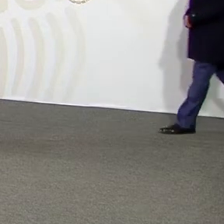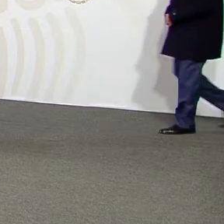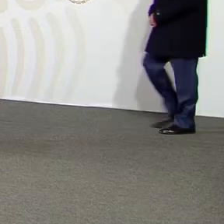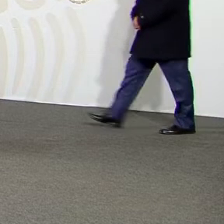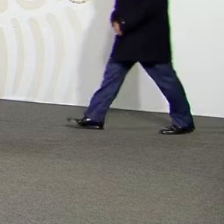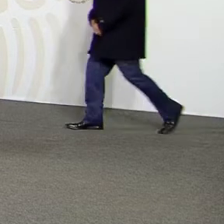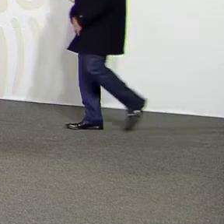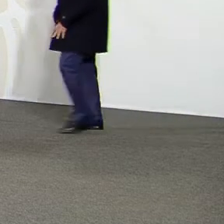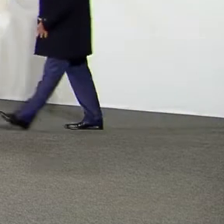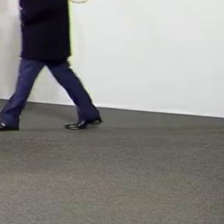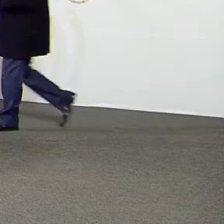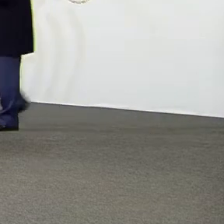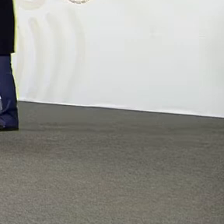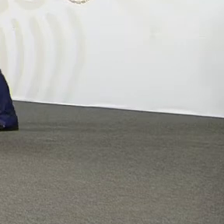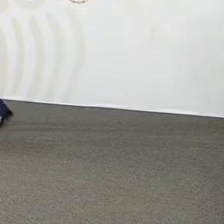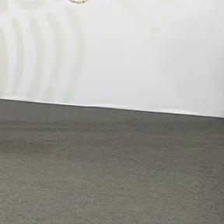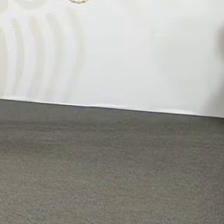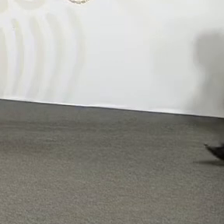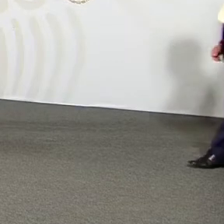Buenos días.